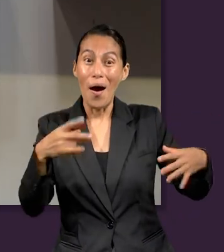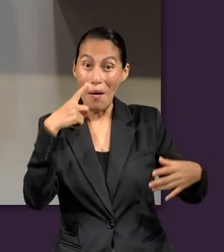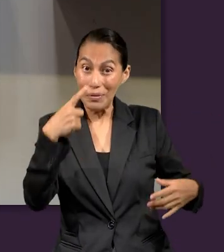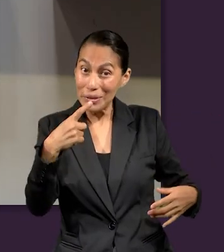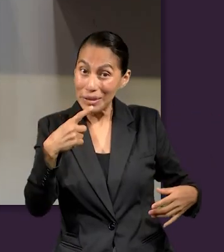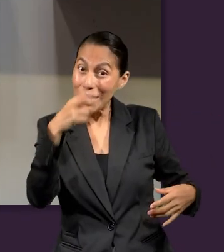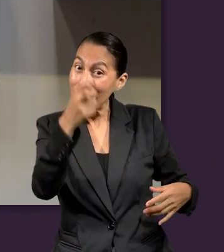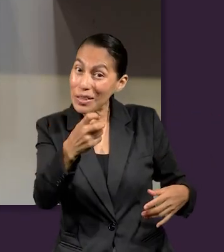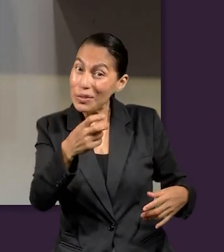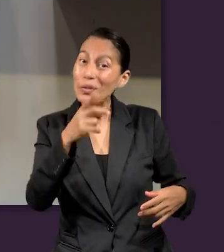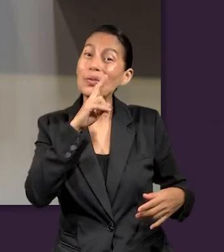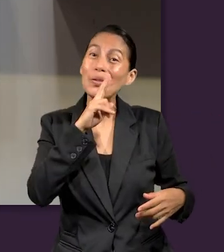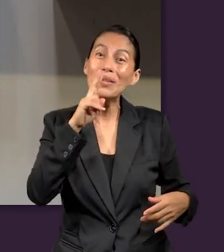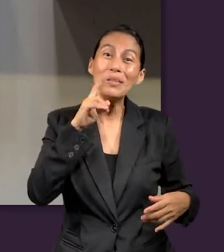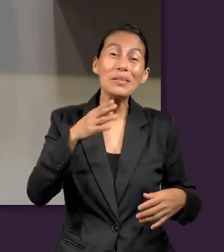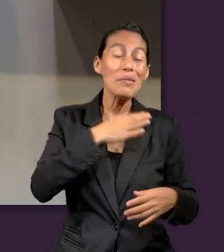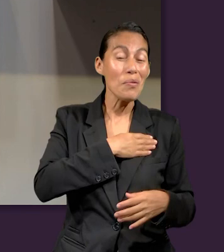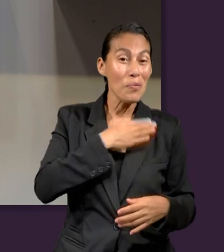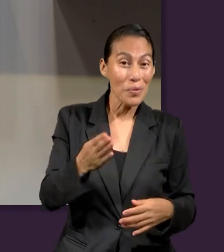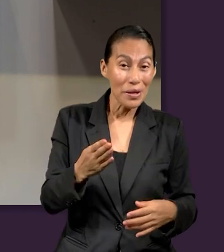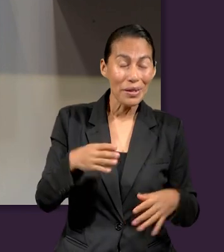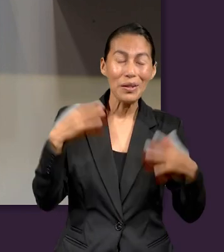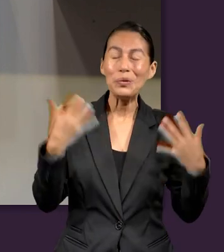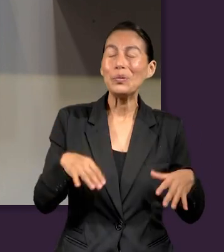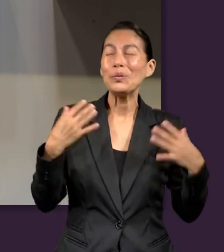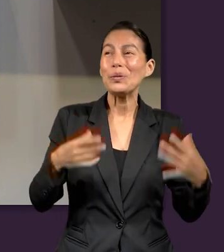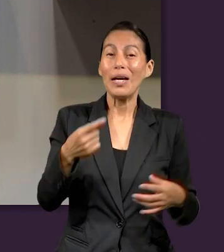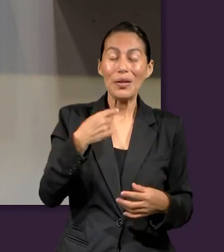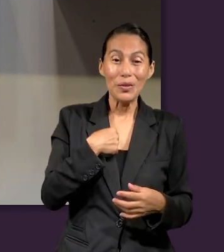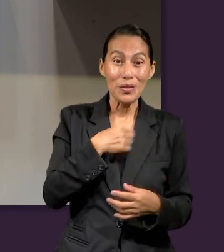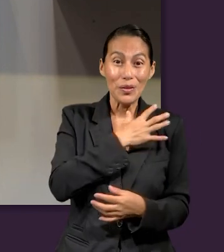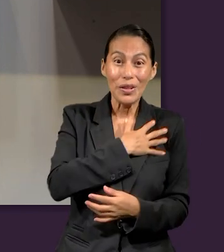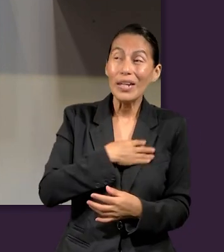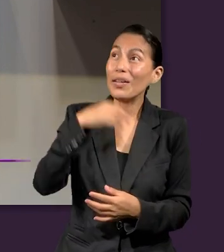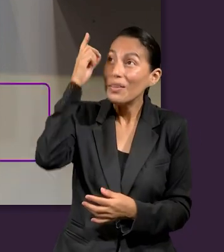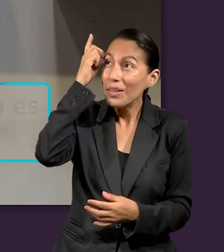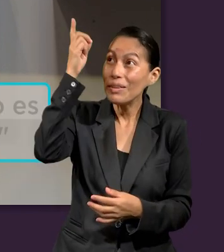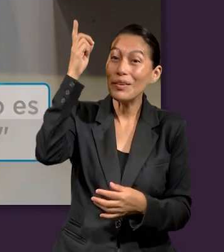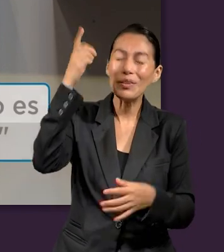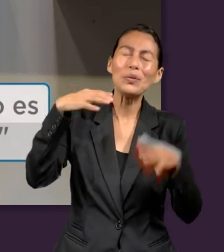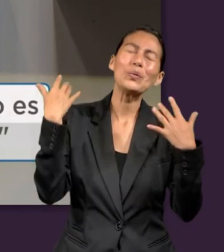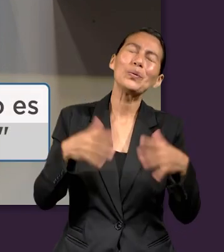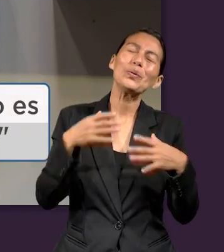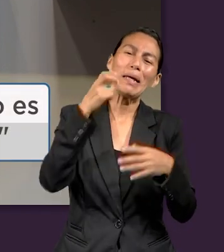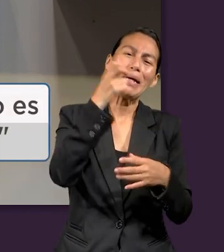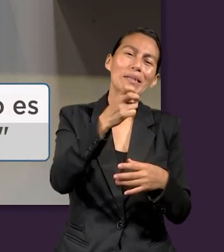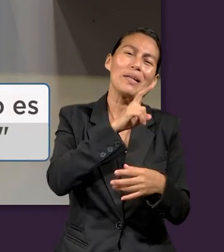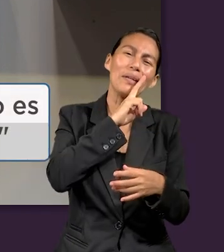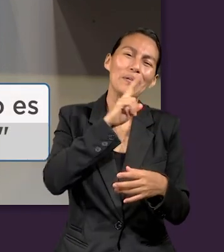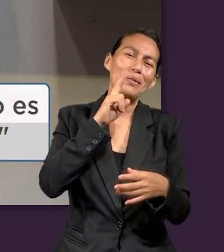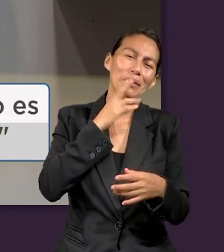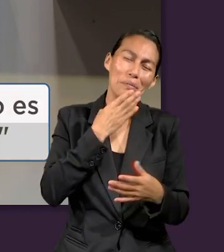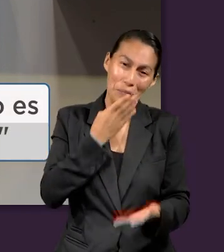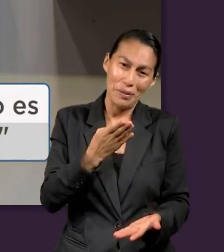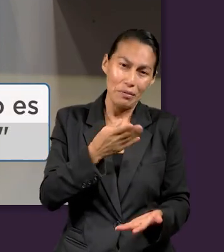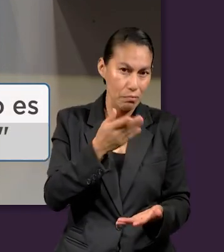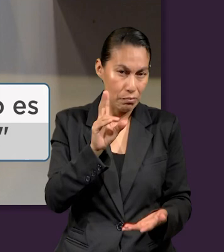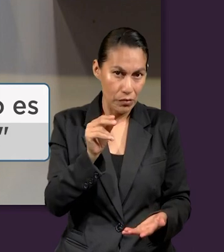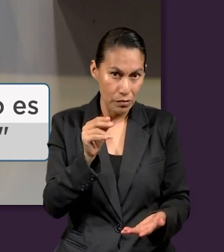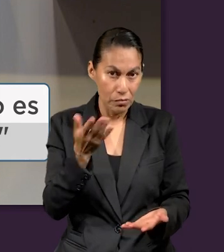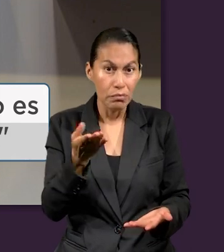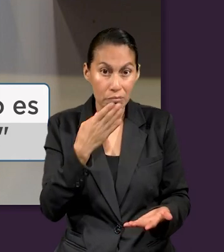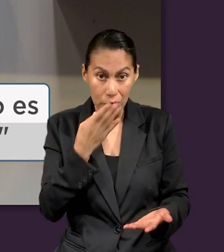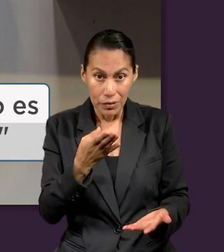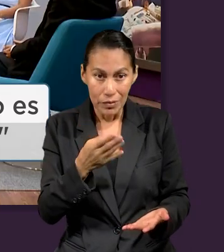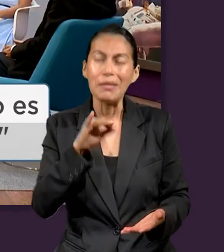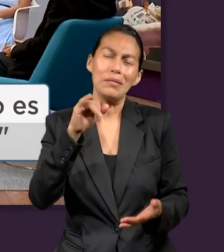¿Soy un hijo de Dios o no les parece que es una buena noticia? Amén. ¿A ustedes qué les parece que sepamos que